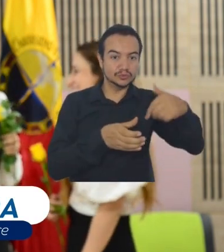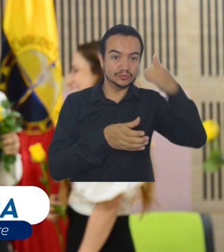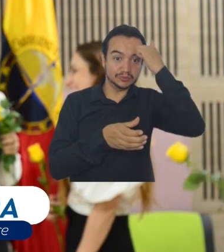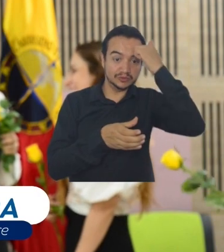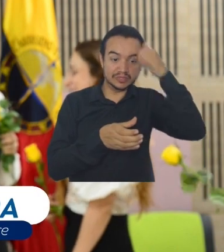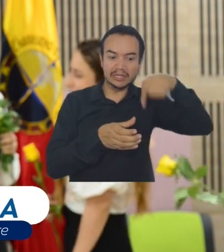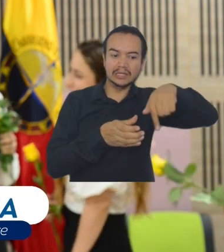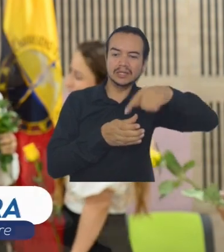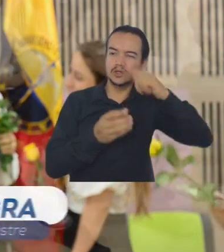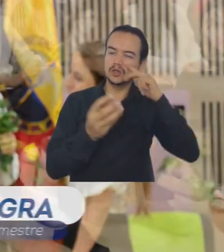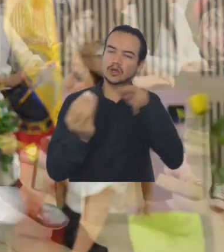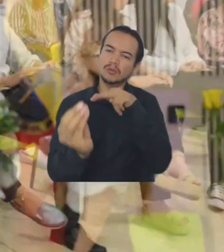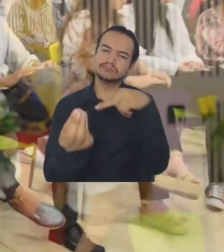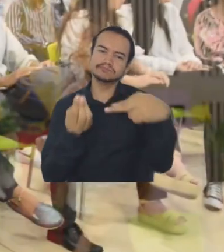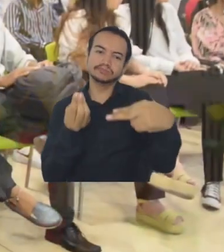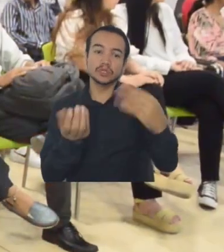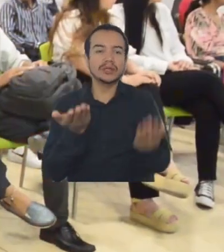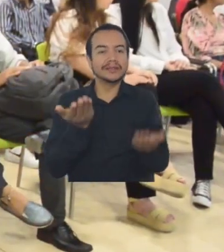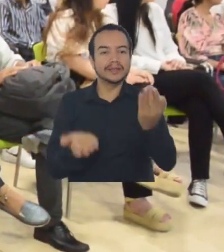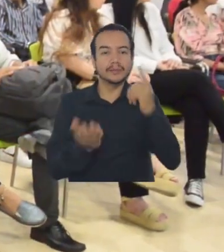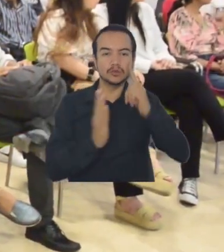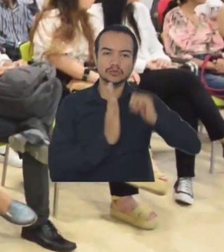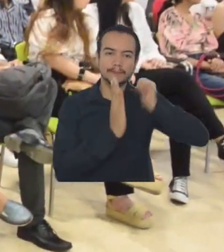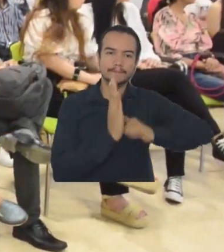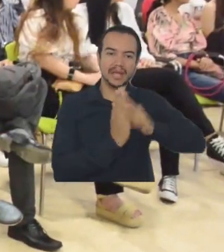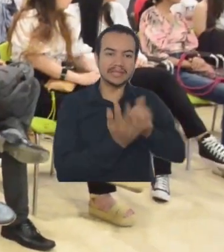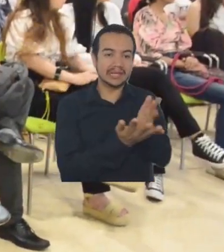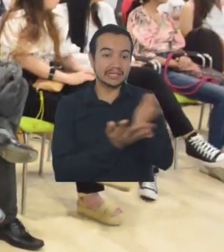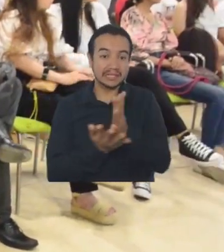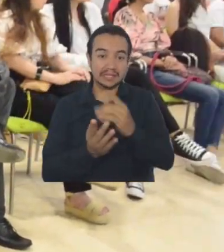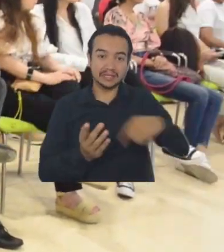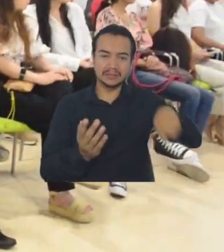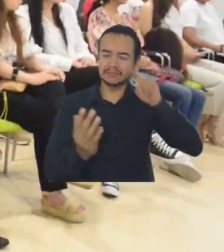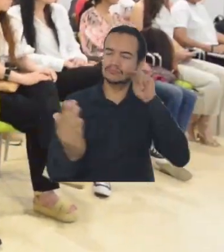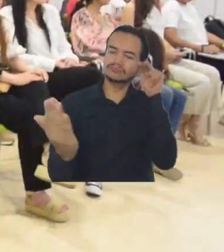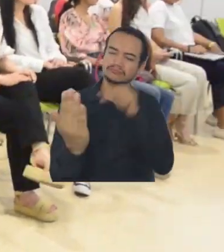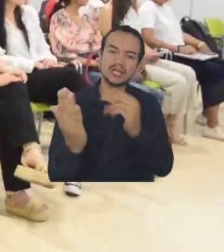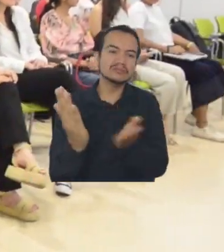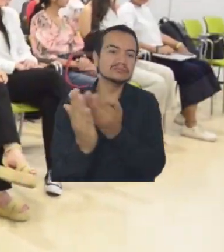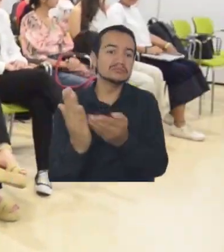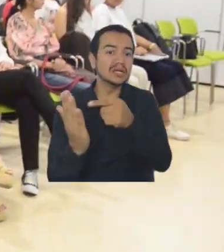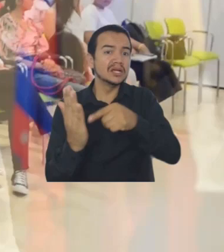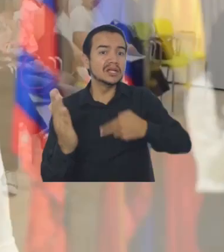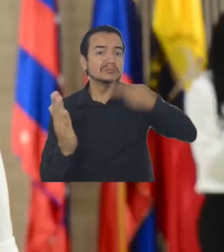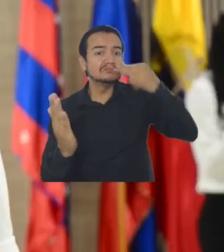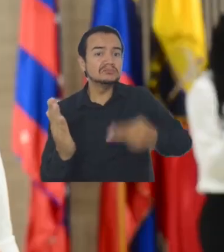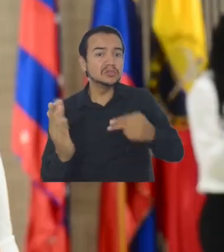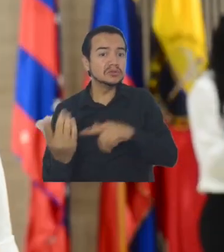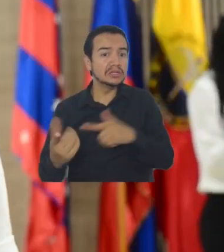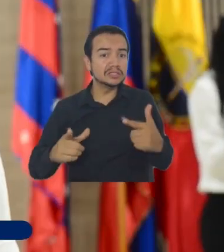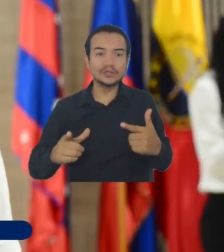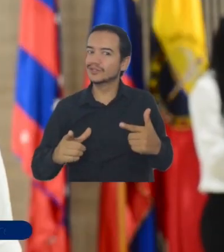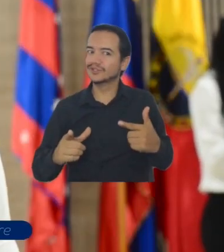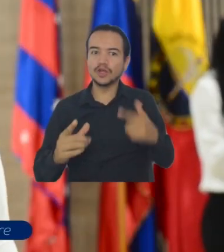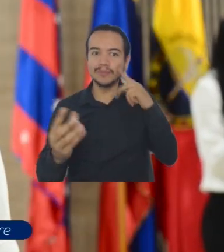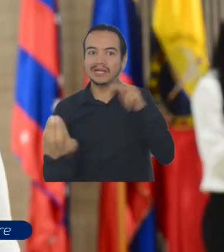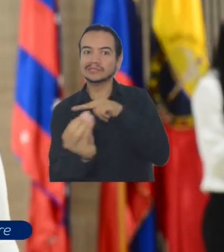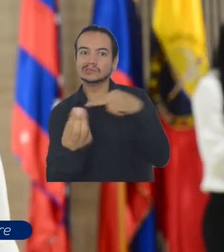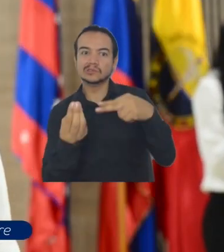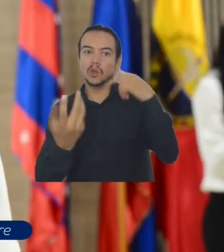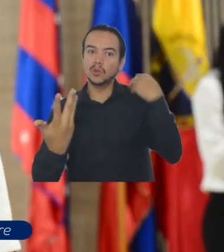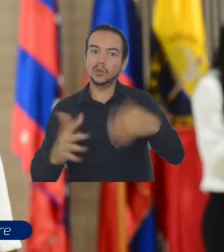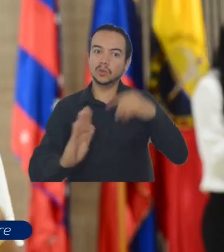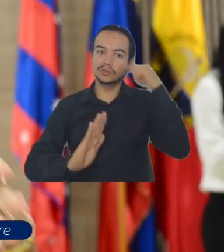desarrollan desde sus disciplinas, podemos conocer más allá de una simple historia literaria. Conocer un poco más del derecho